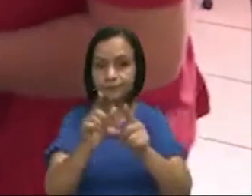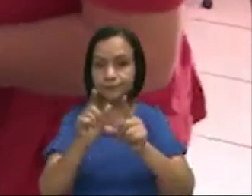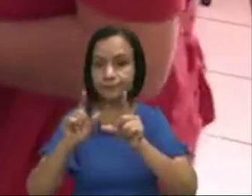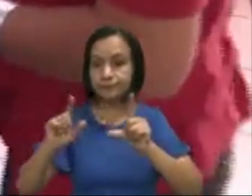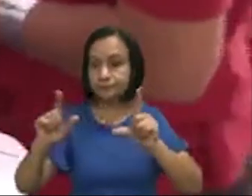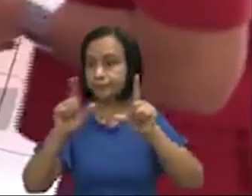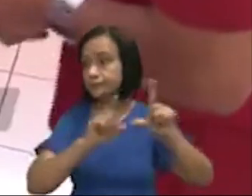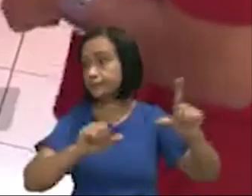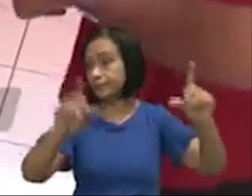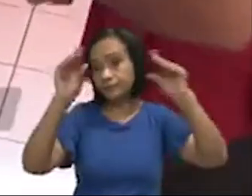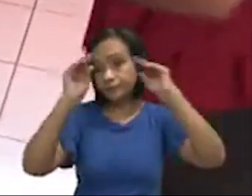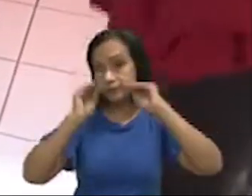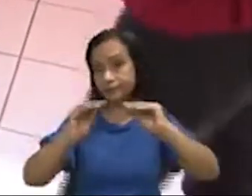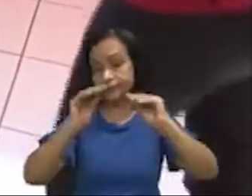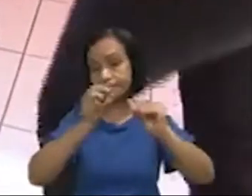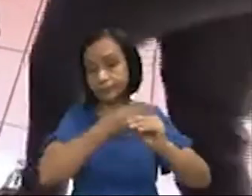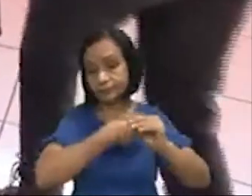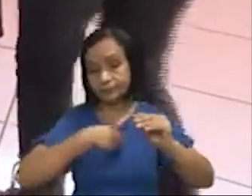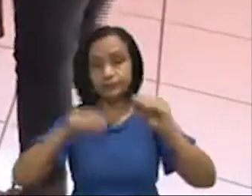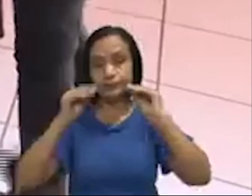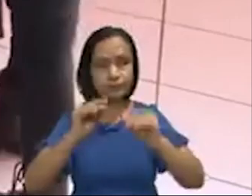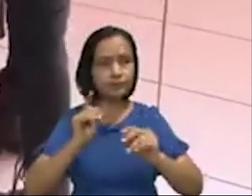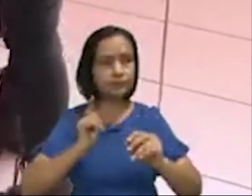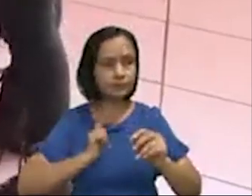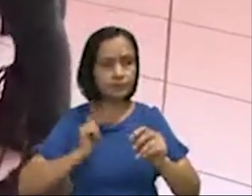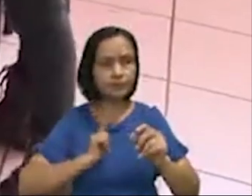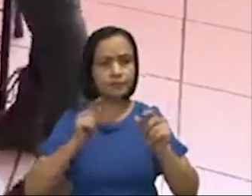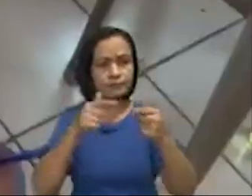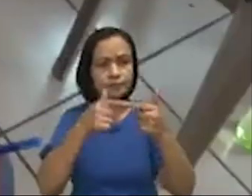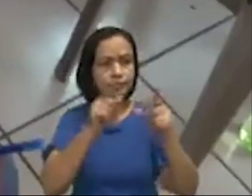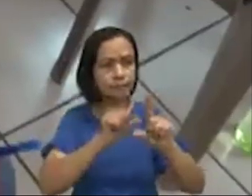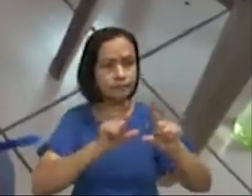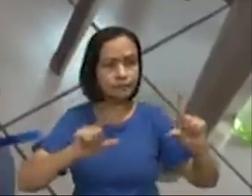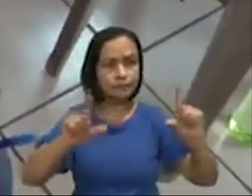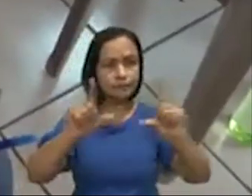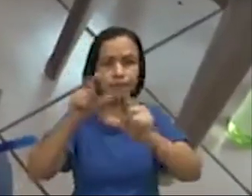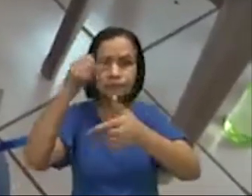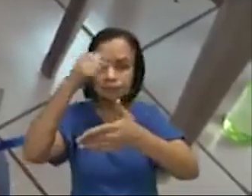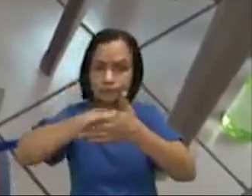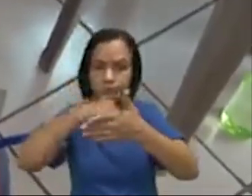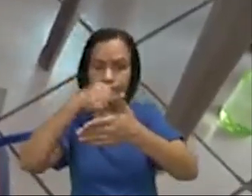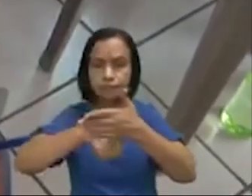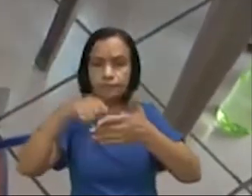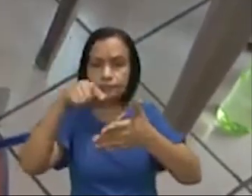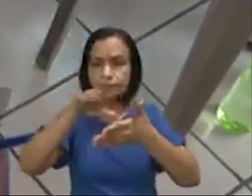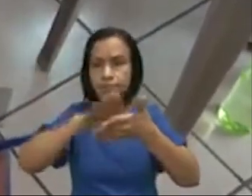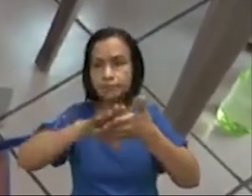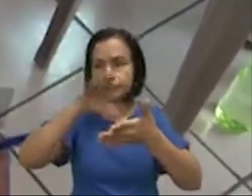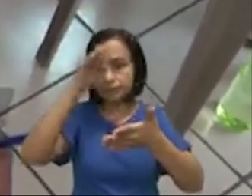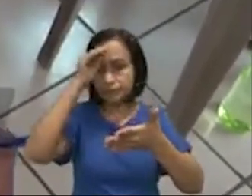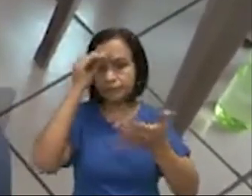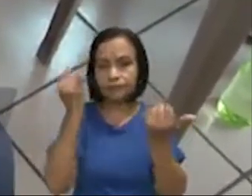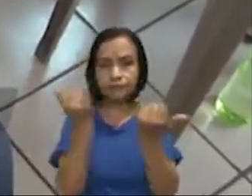educativos que ha creado el MINED para fortalecer esas competencias